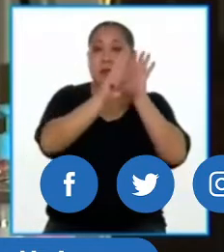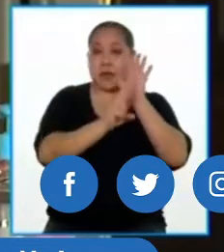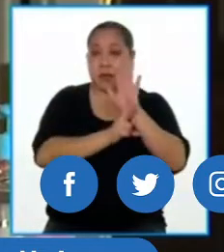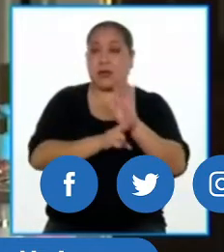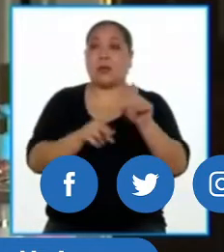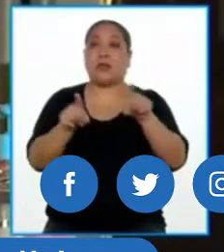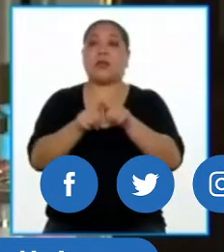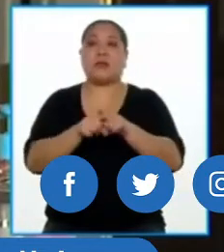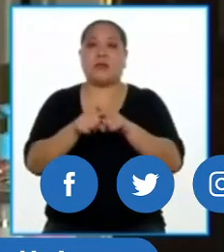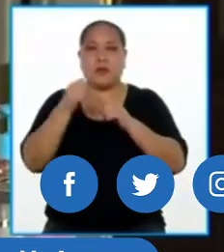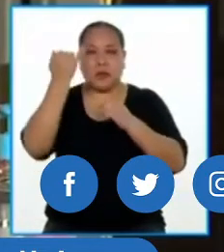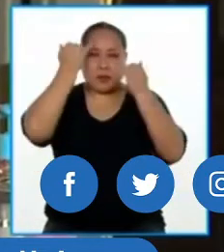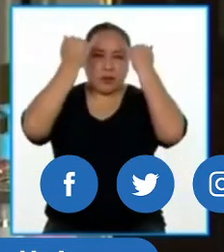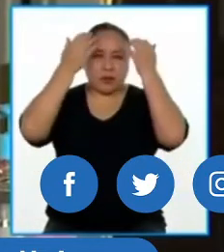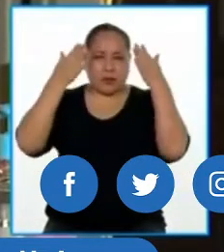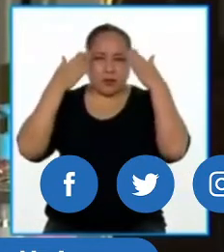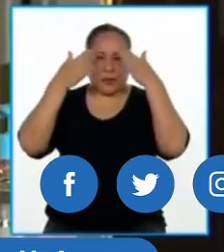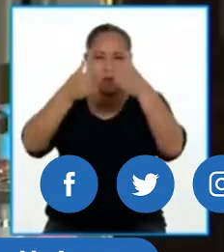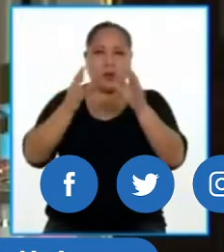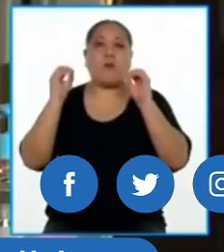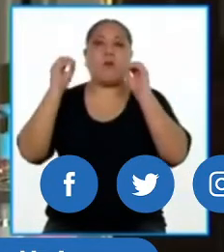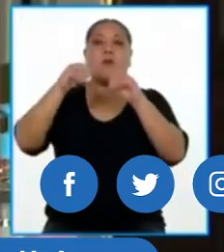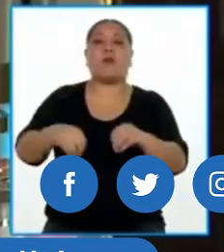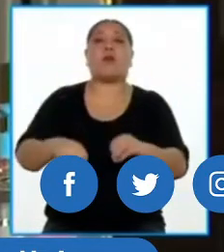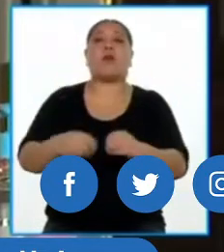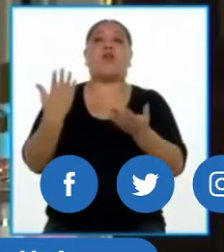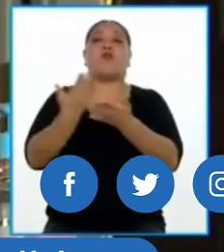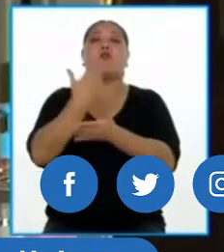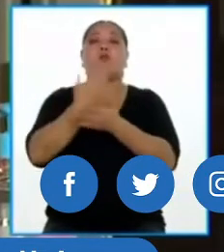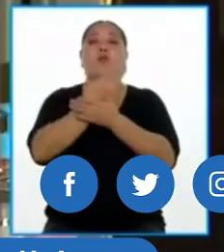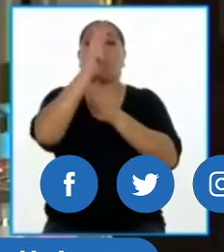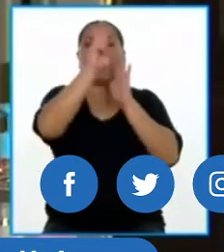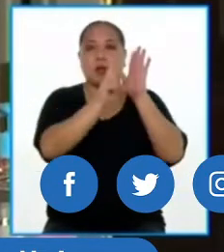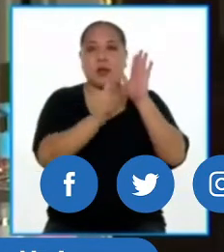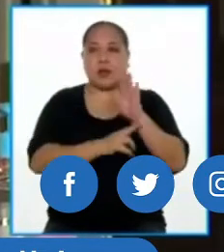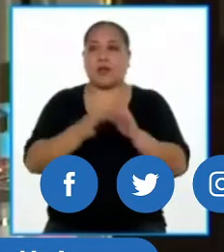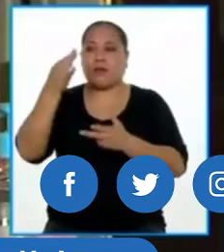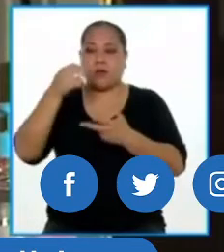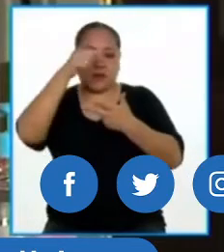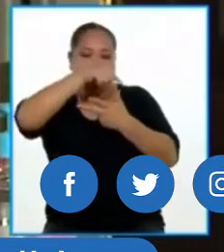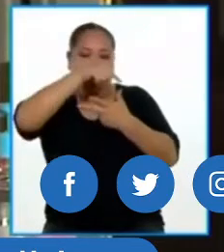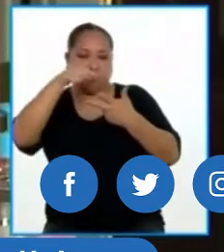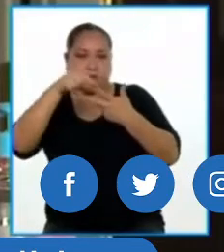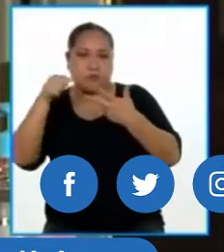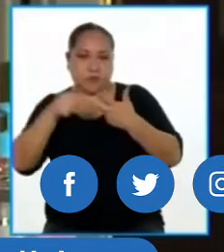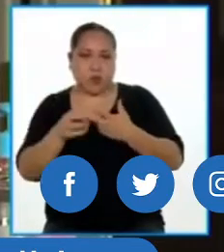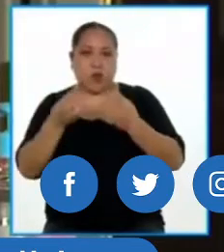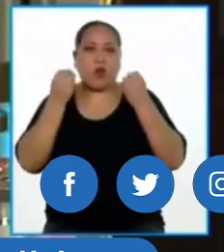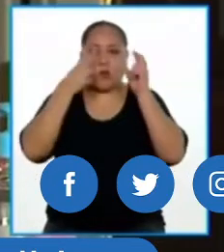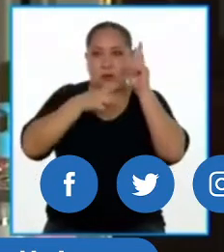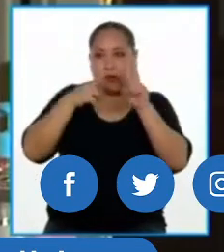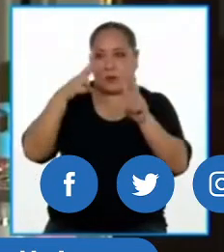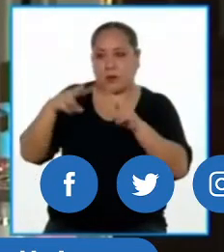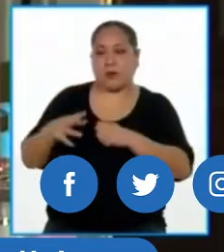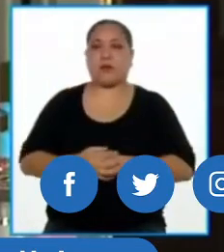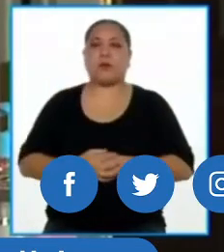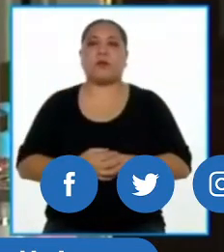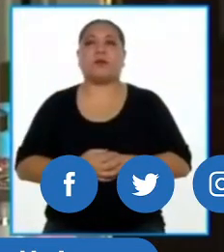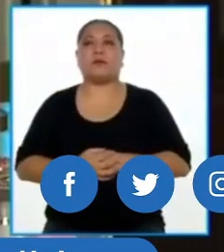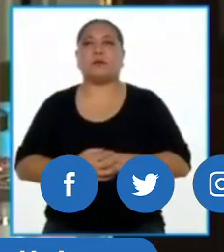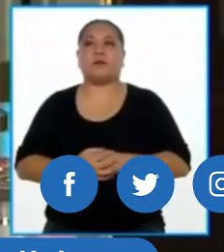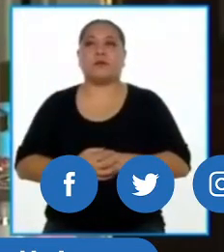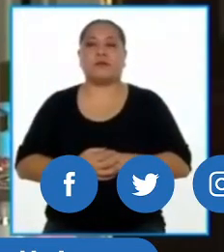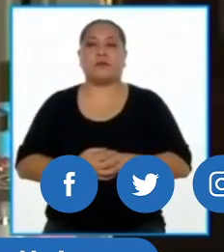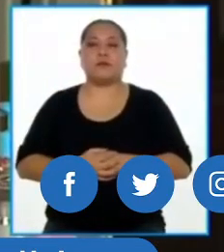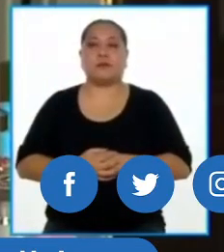de este enfoque de adopción de medidas desde la realidad territorial. En cuanto